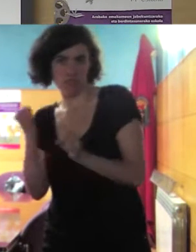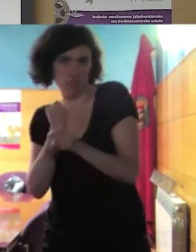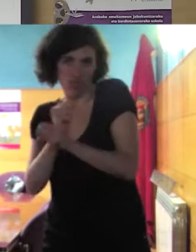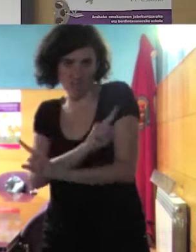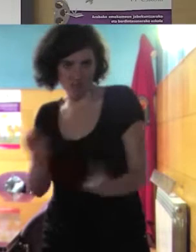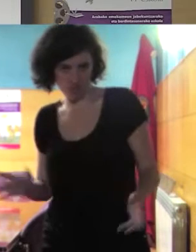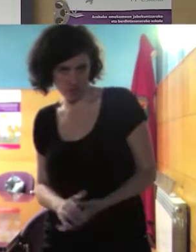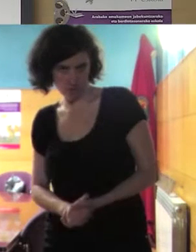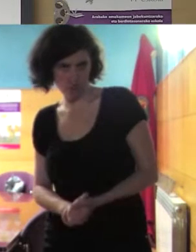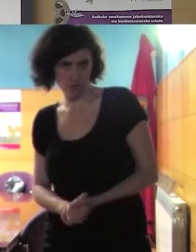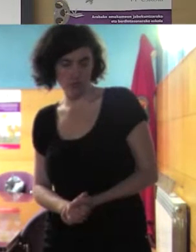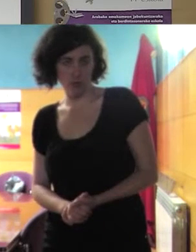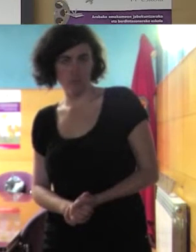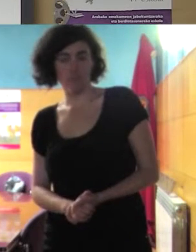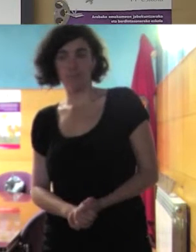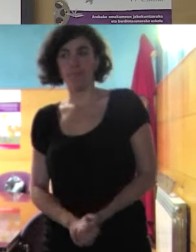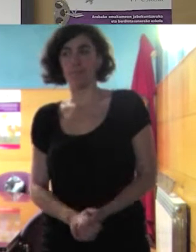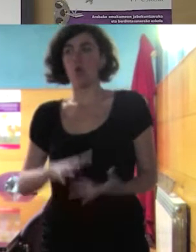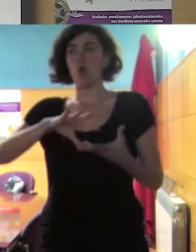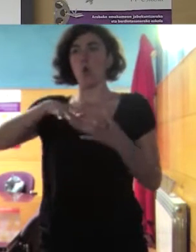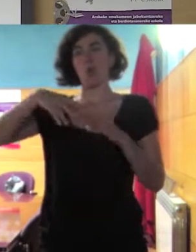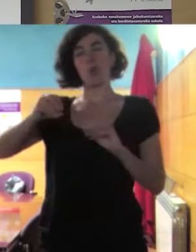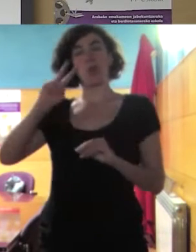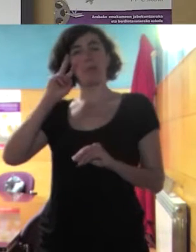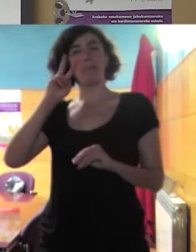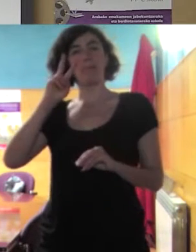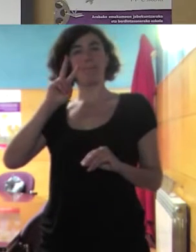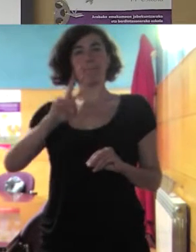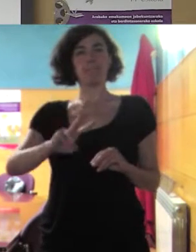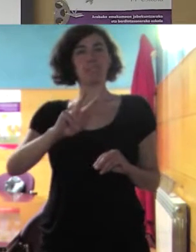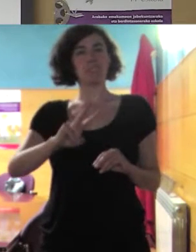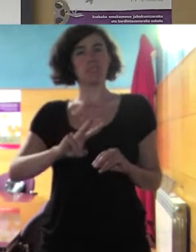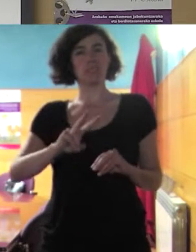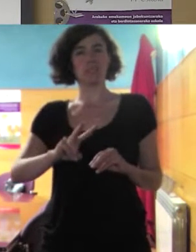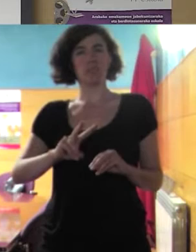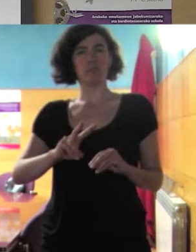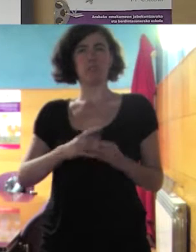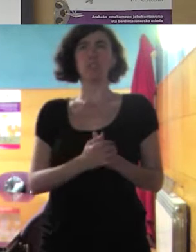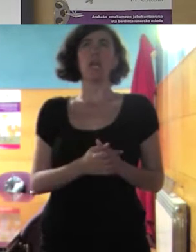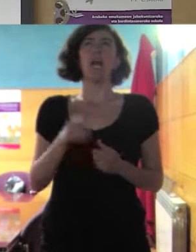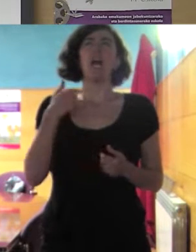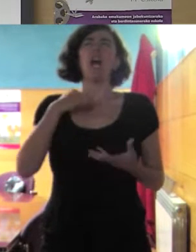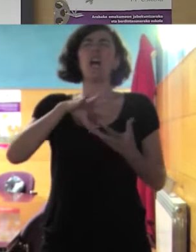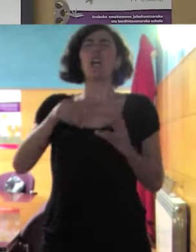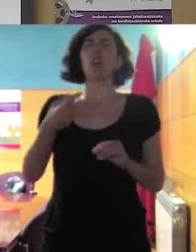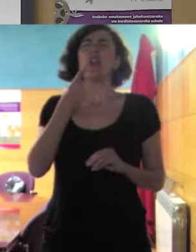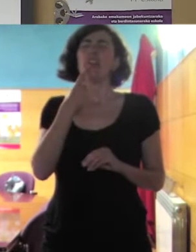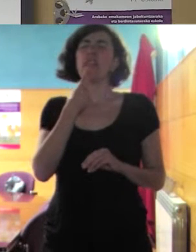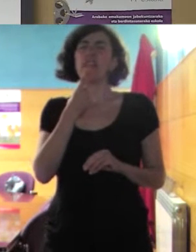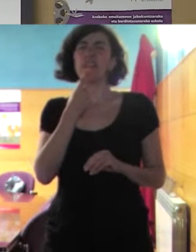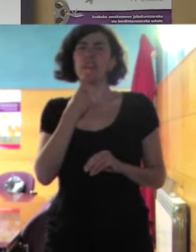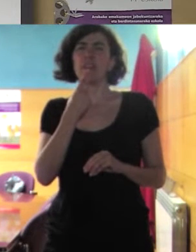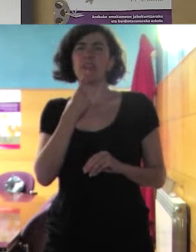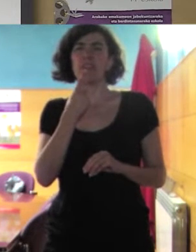os dais cuenta ¿no? si veis la noticia además pues es que pues aquí se cuenta que las